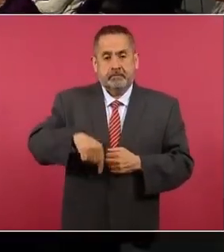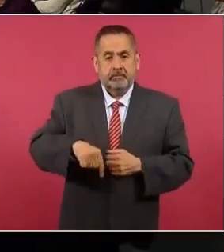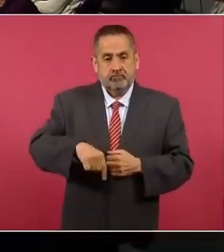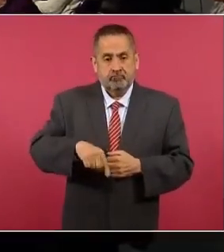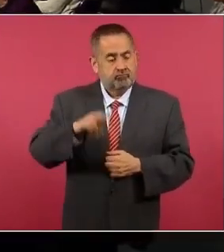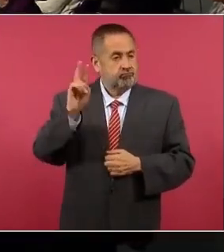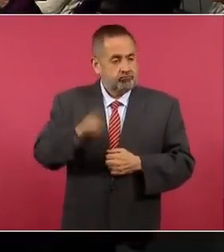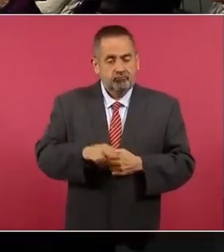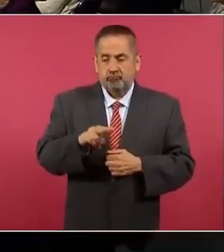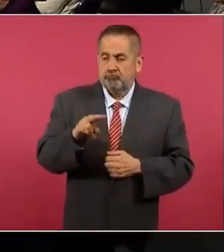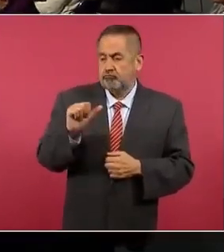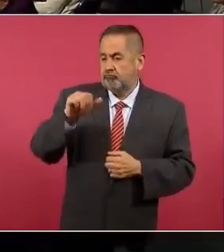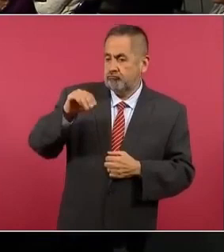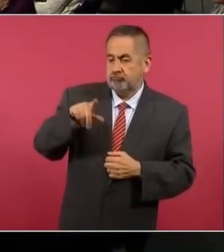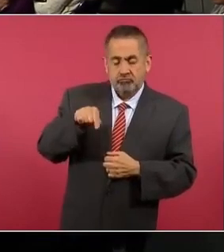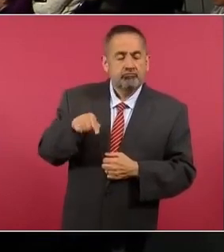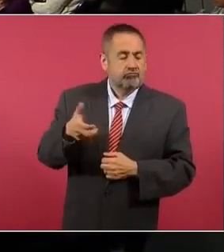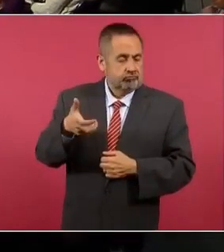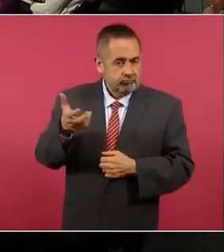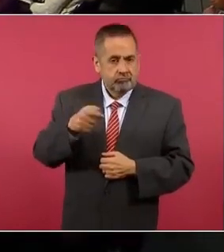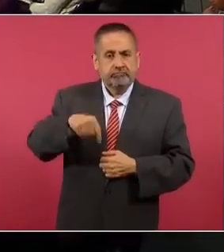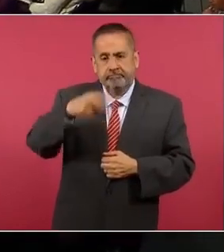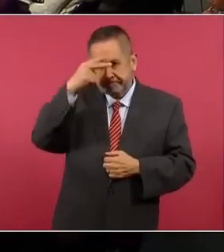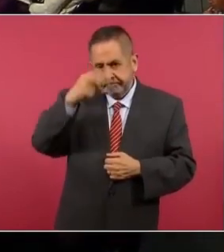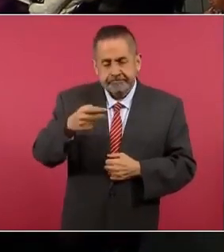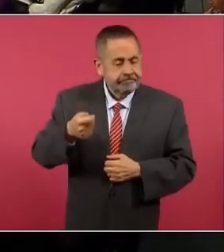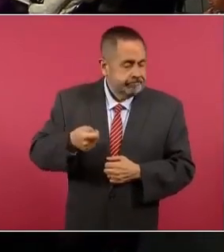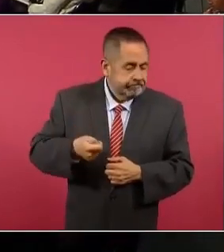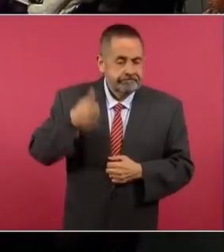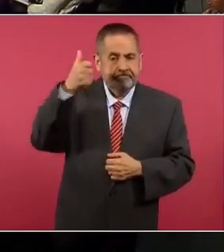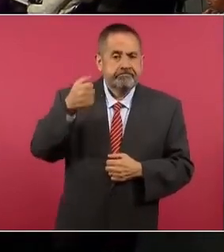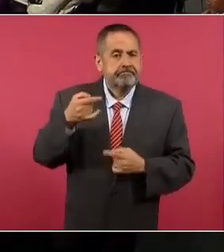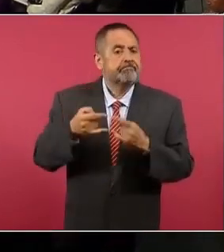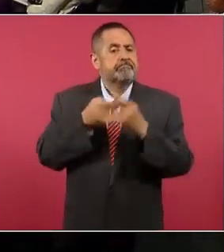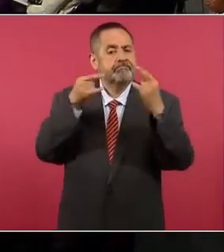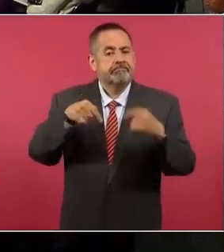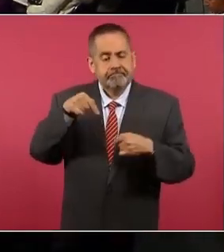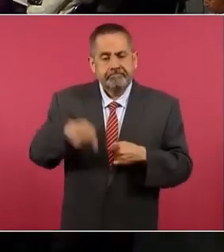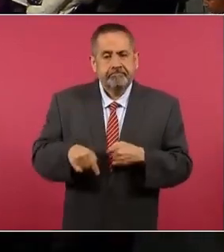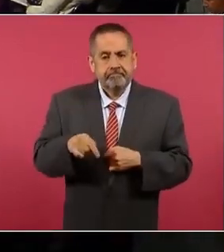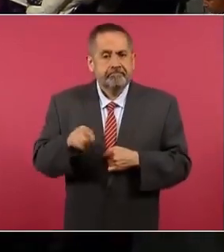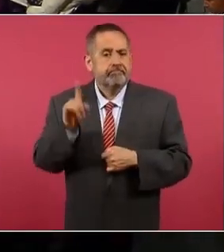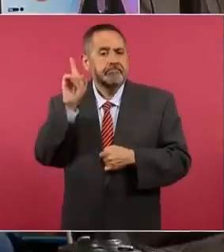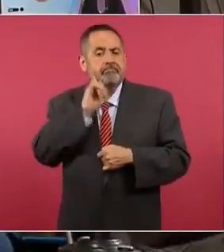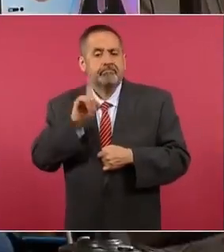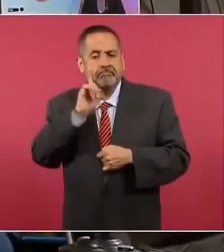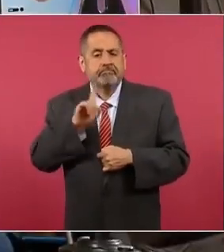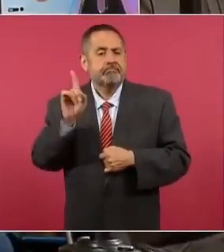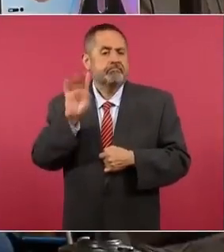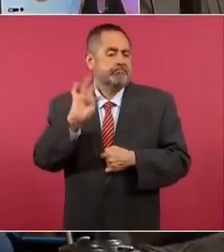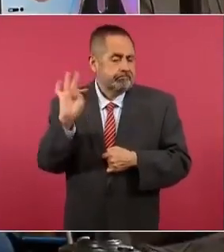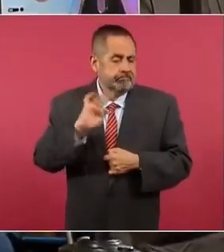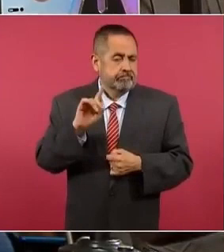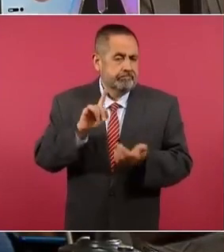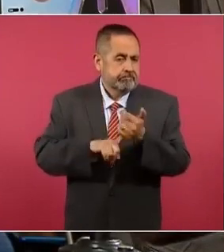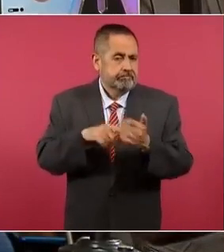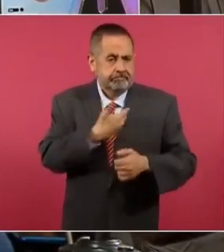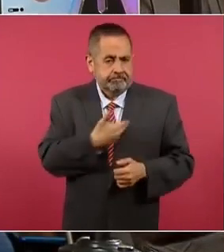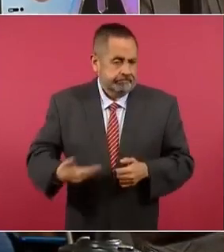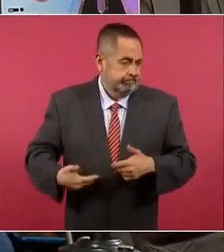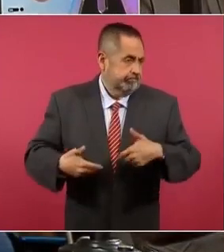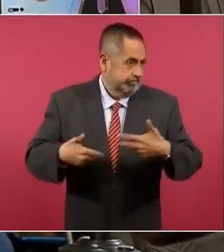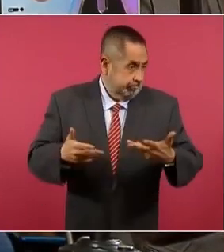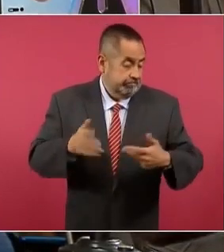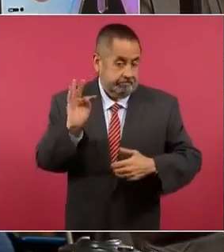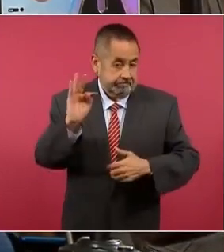realidad o la posibilidad de que en México por primera vez existiera una mujer presidenta. Yo quisiera preguntarle,